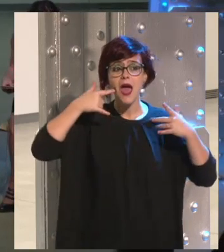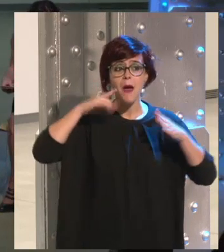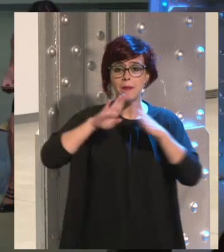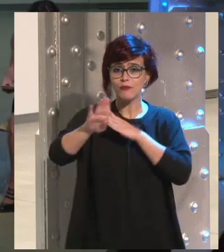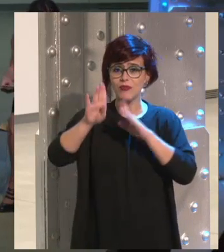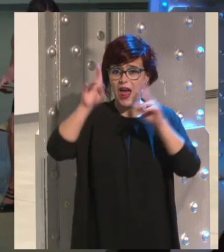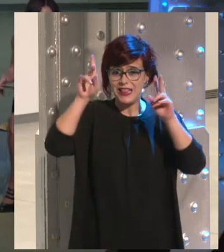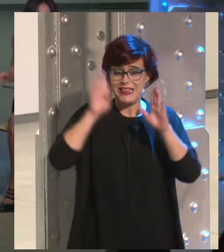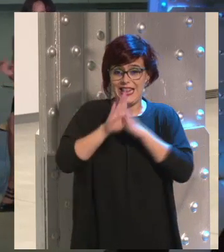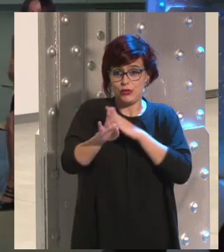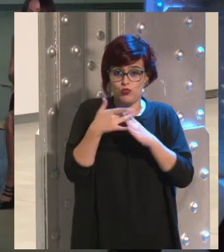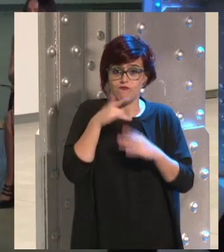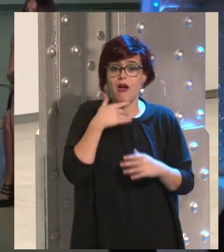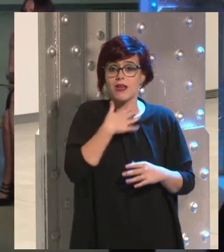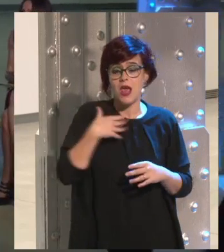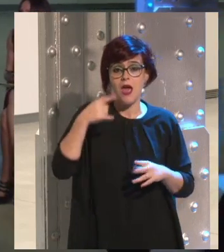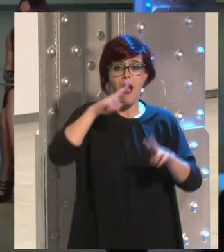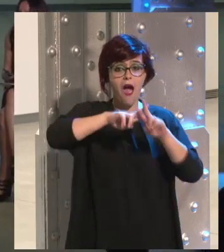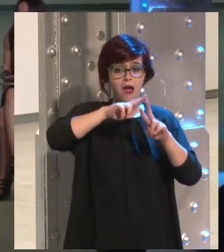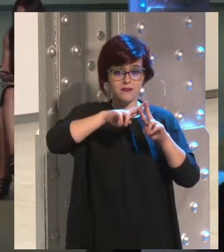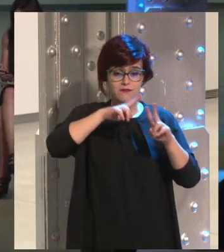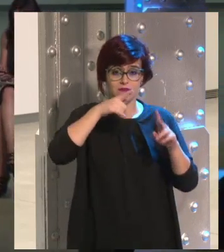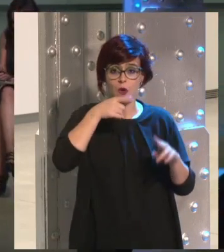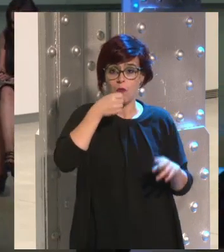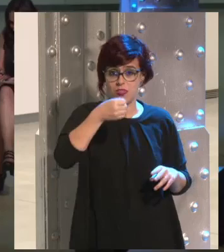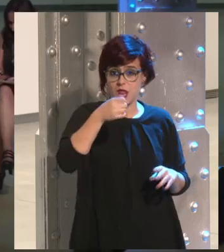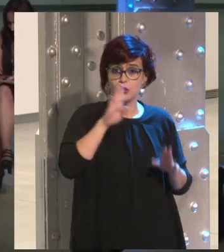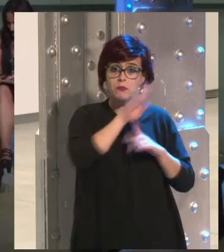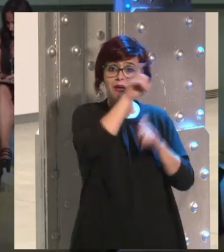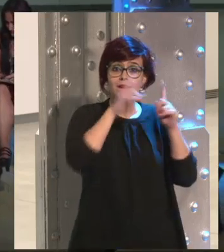directamente sin que tengamos que leerlo con el hashtag que tenemos en funcionamiento?